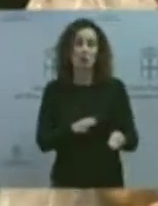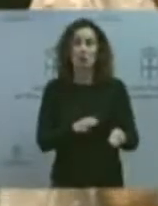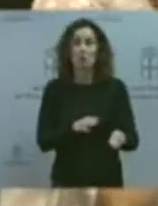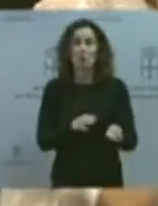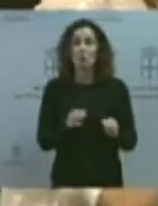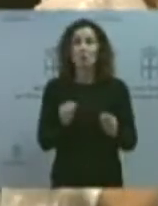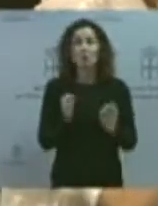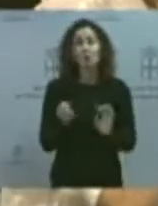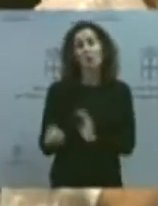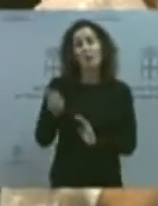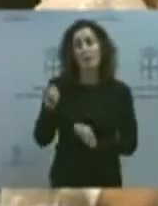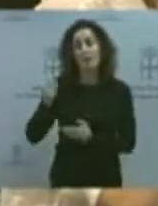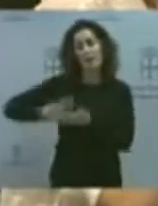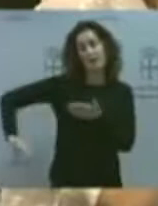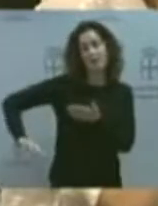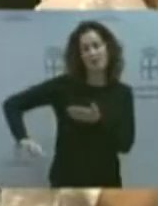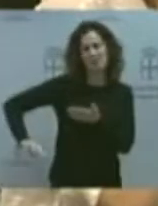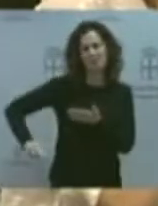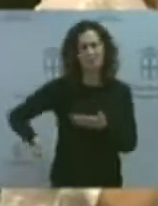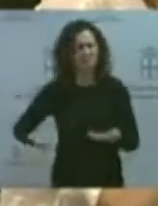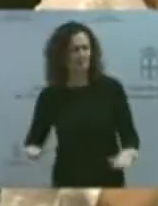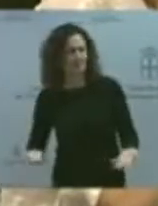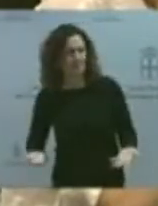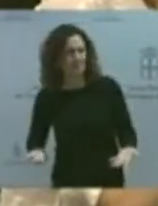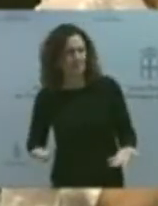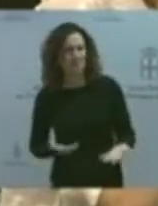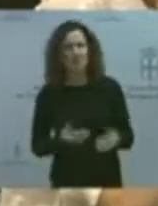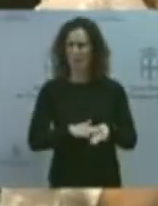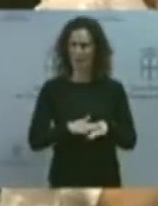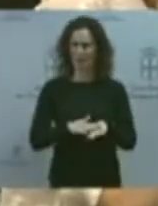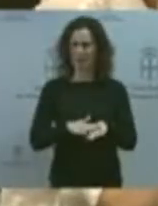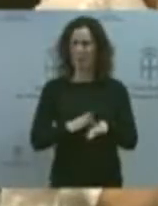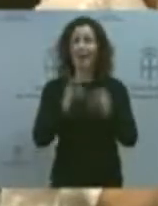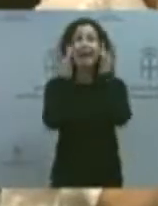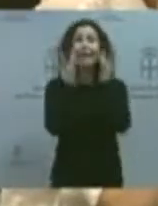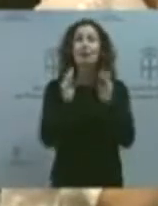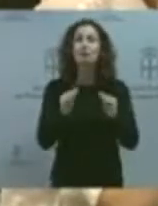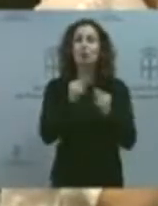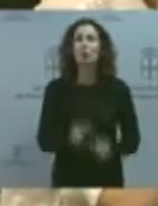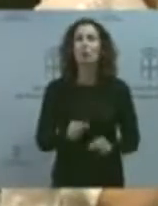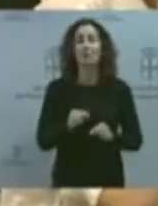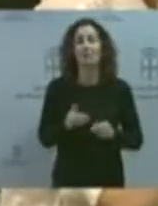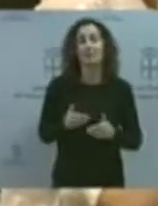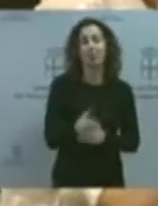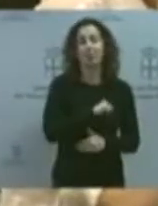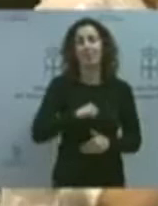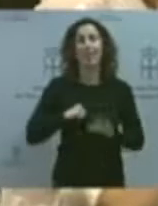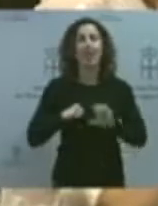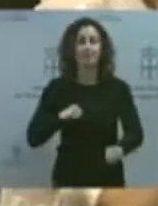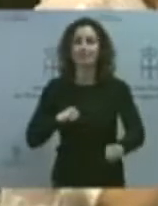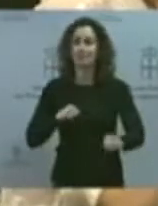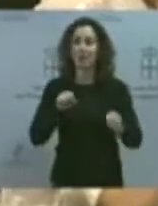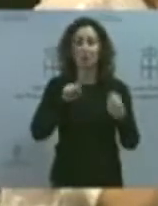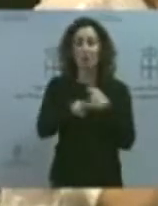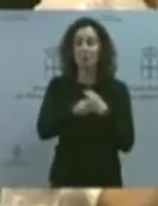lo cual nos parecía increíble. No solamente para sanear las cuentas para una futura privatización de la Empresa Nacional de Autopistas, como se hizo en el año 2003, finalmente, sino que